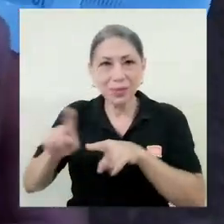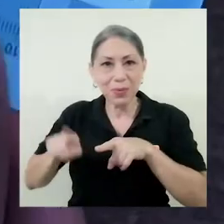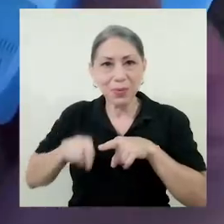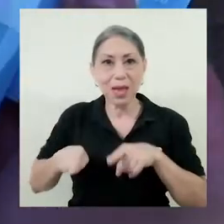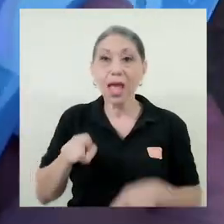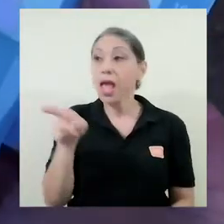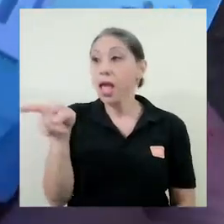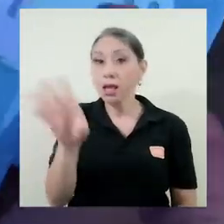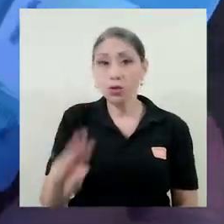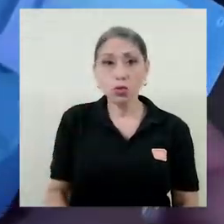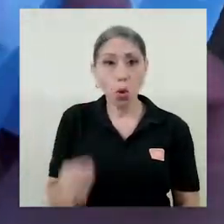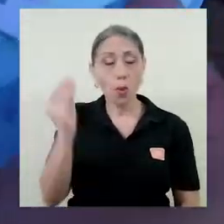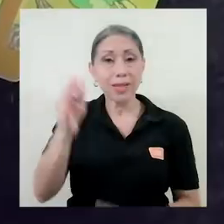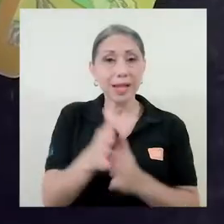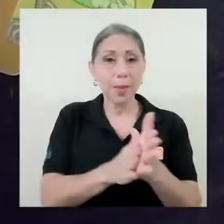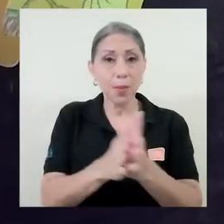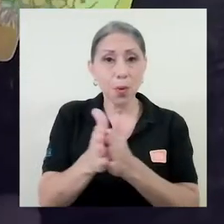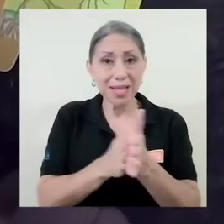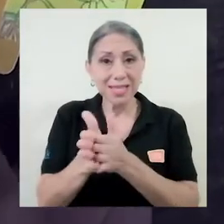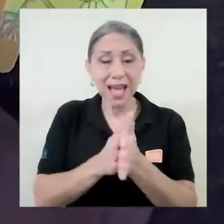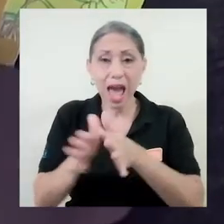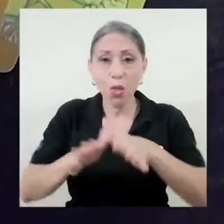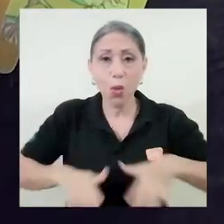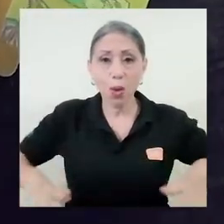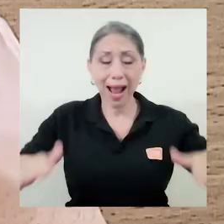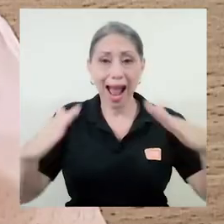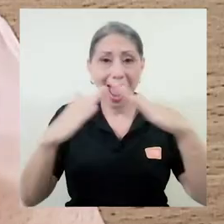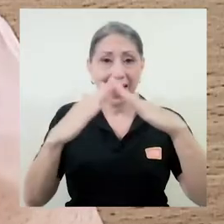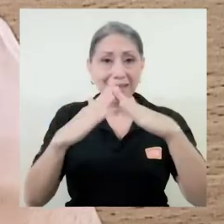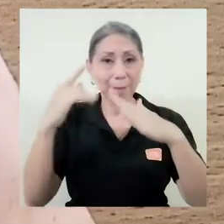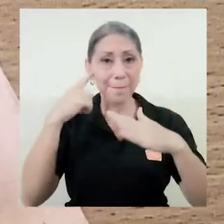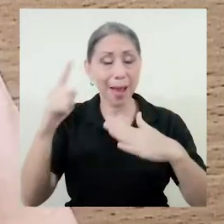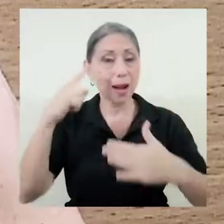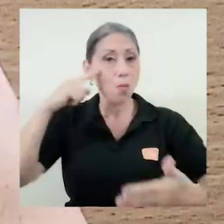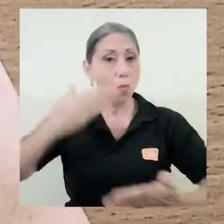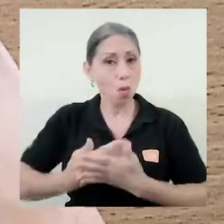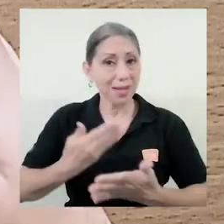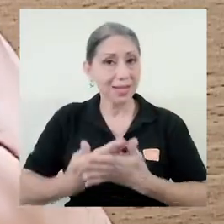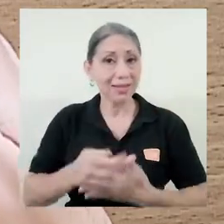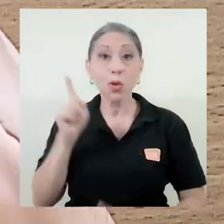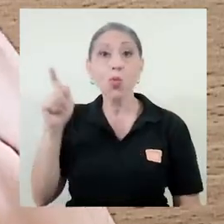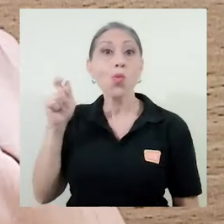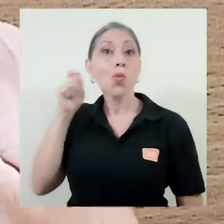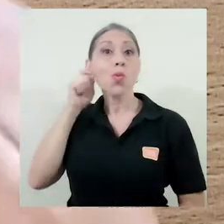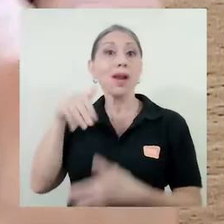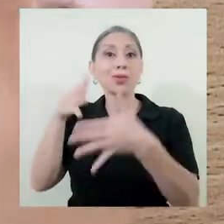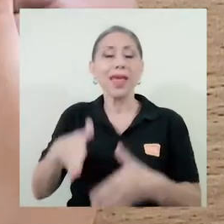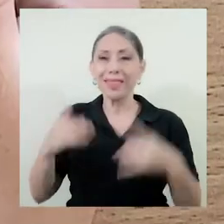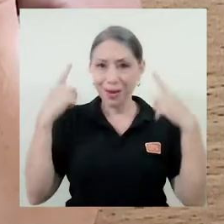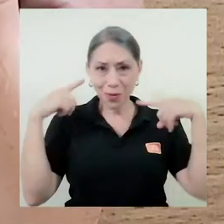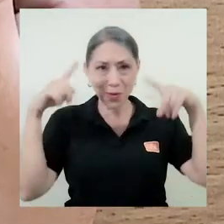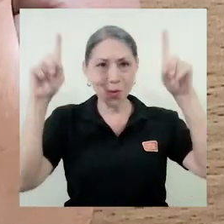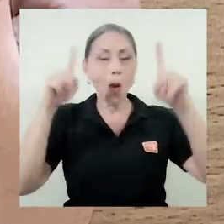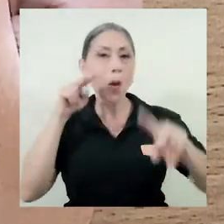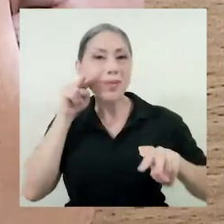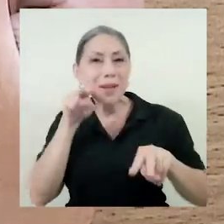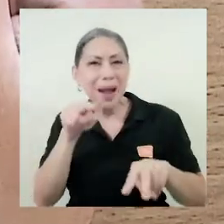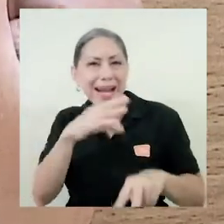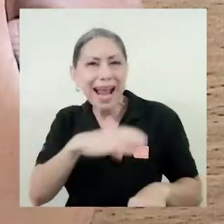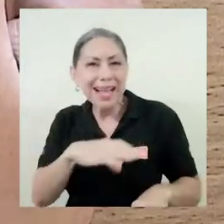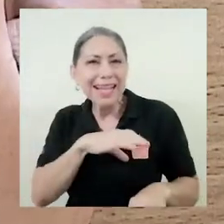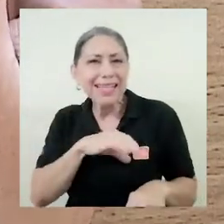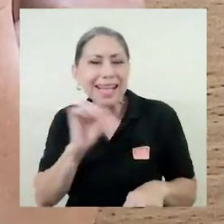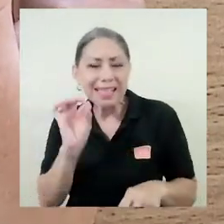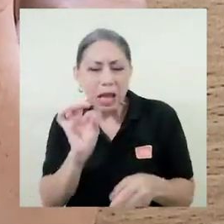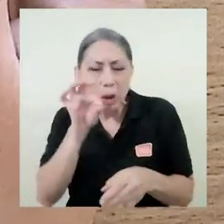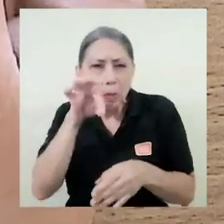propios ambientes hogareños para obtener las muestras. Incluso hubo un estudiante que logró observar las características